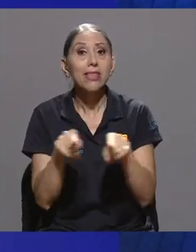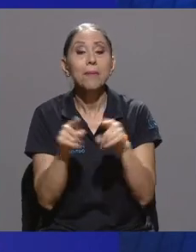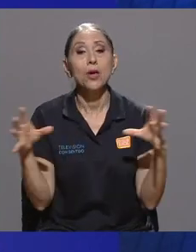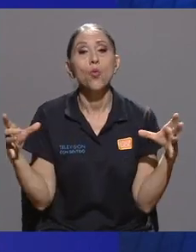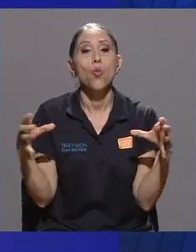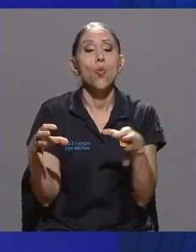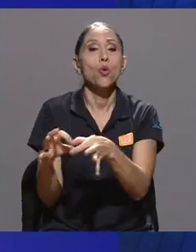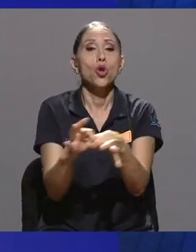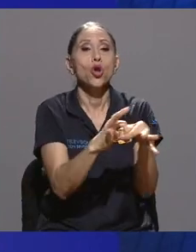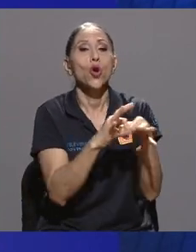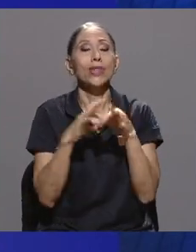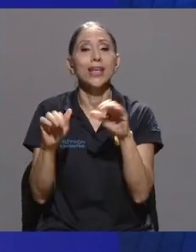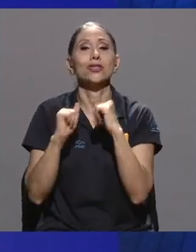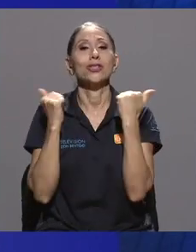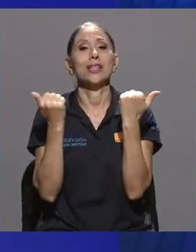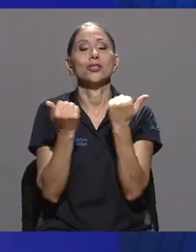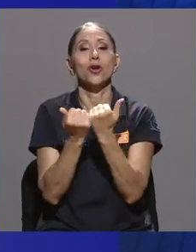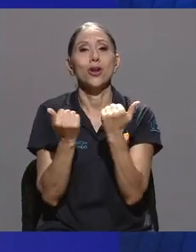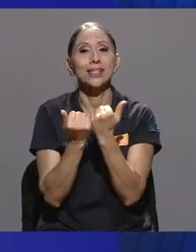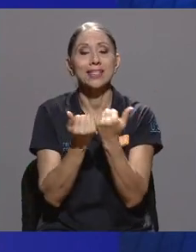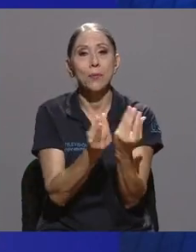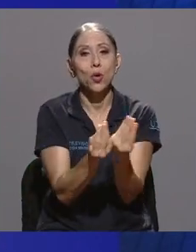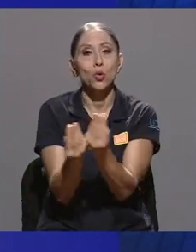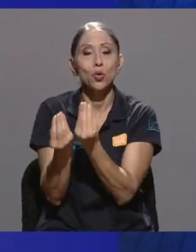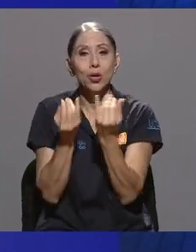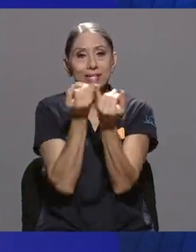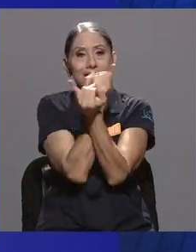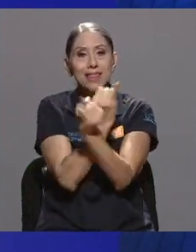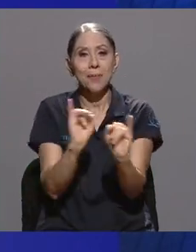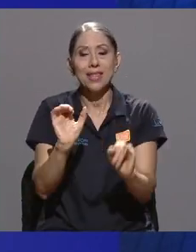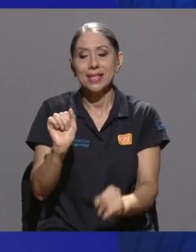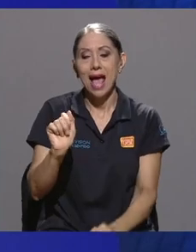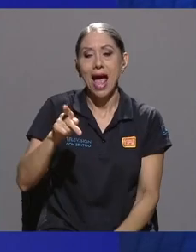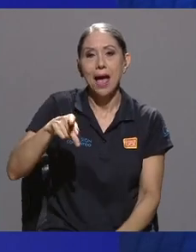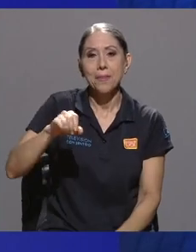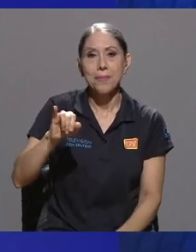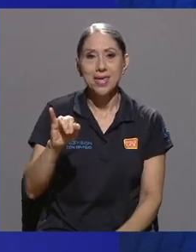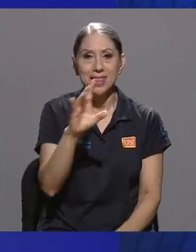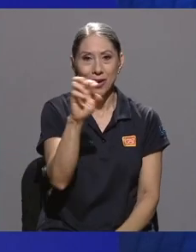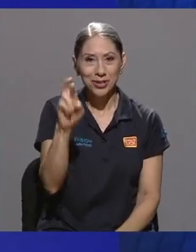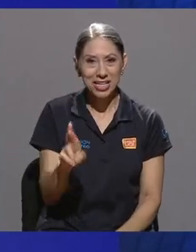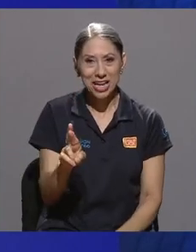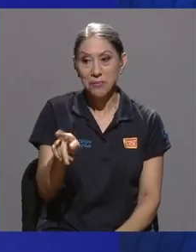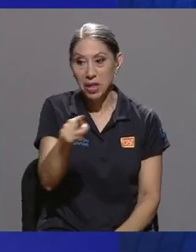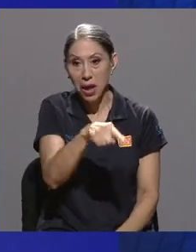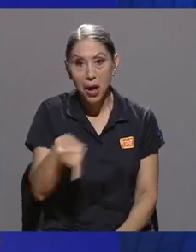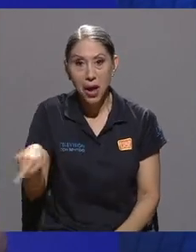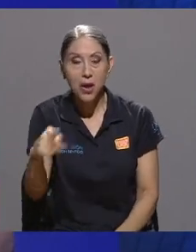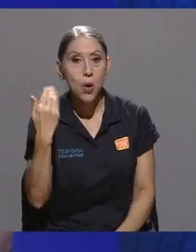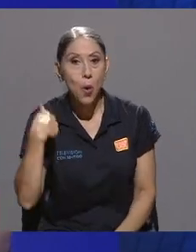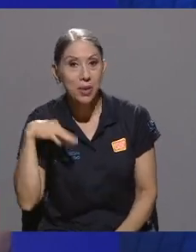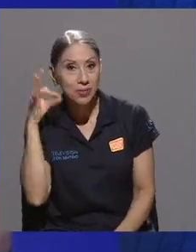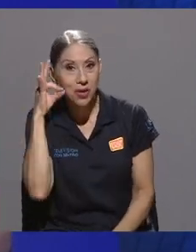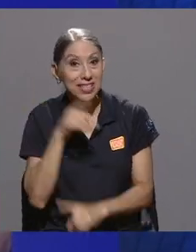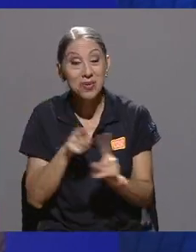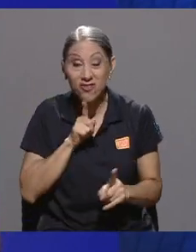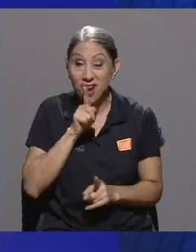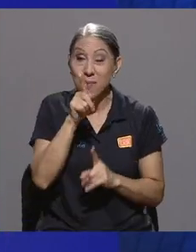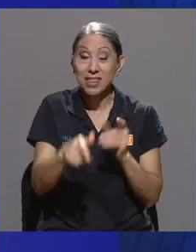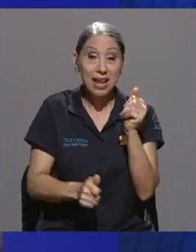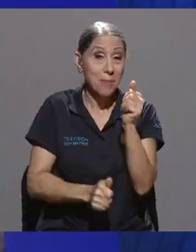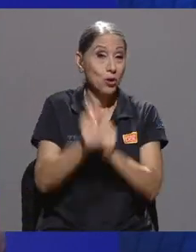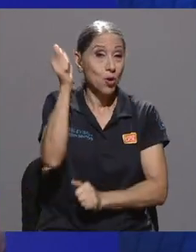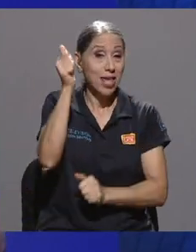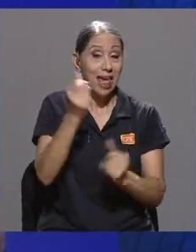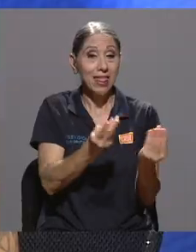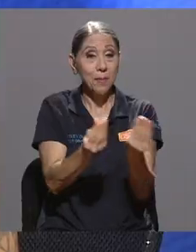productores independientes, la API de Costa Rica, donde son hombres y mujeres, pero la realidad es que la mayoría de las productoras en este país son